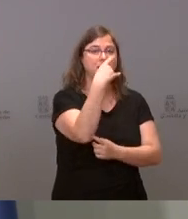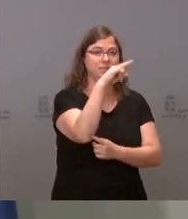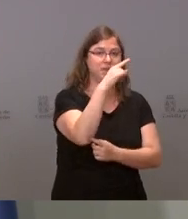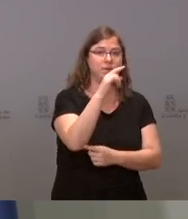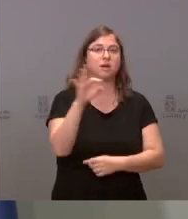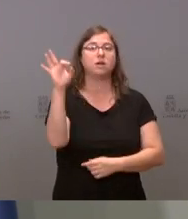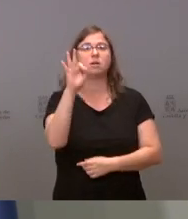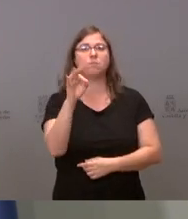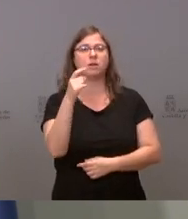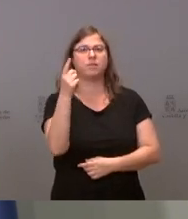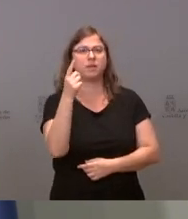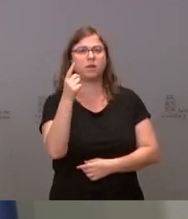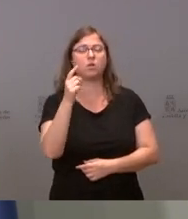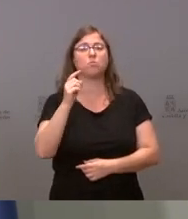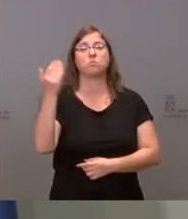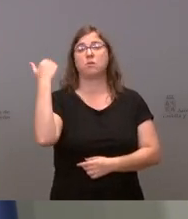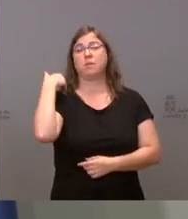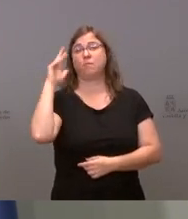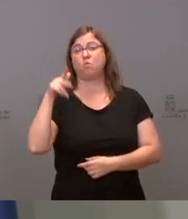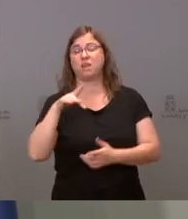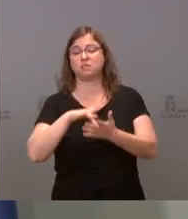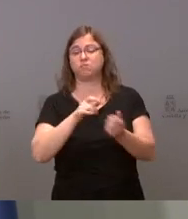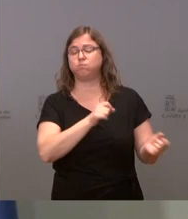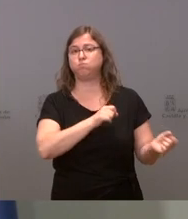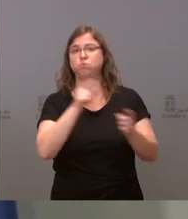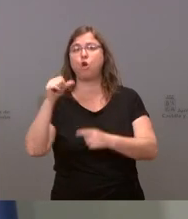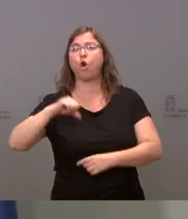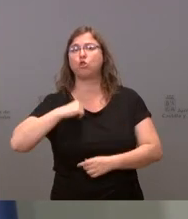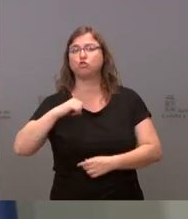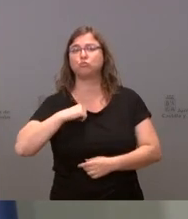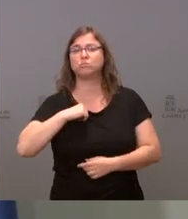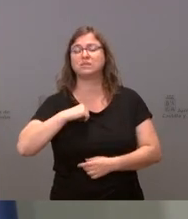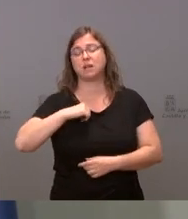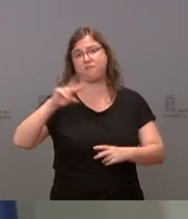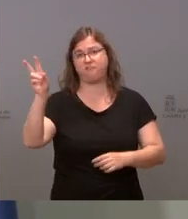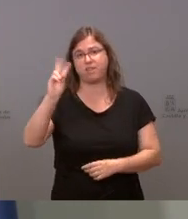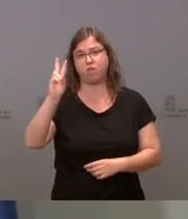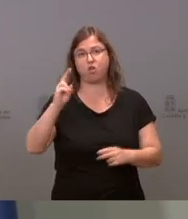una ingresó el 18, que fue trasladada posteriormente al hospital Río Ortega,